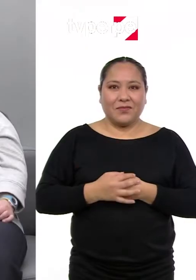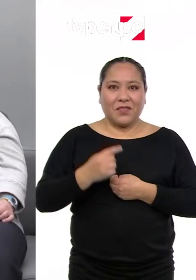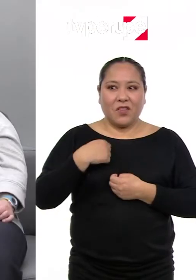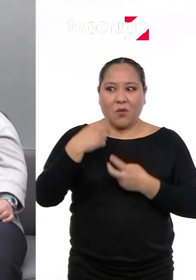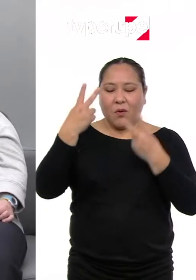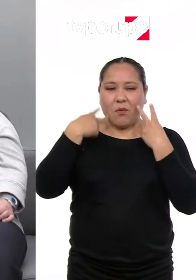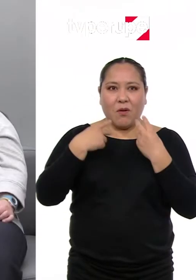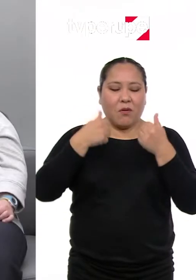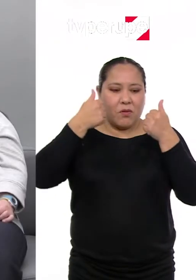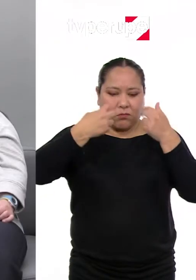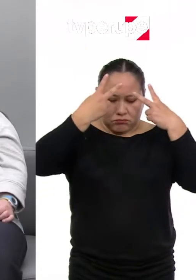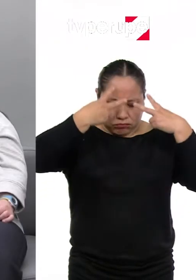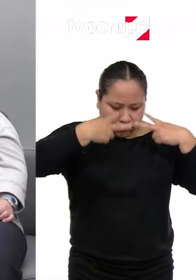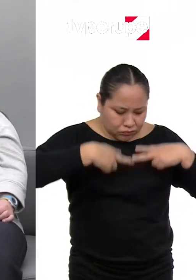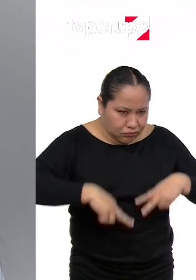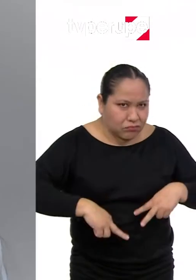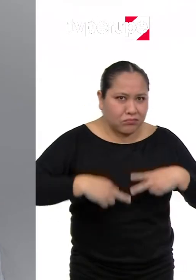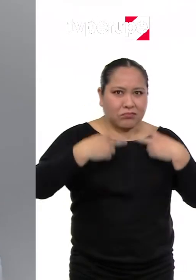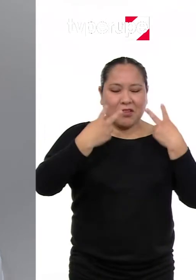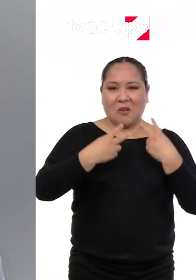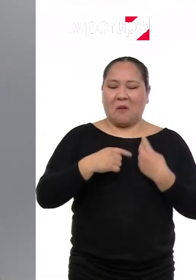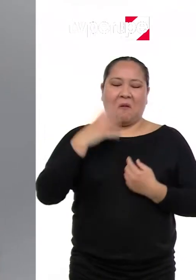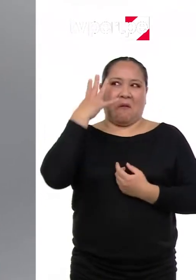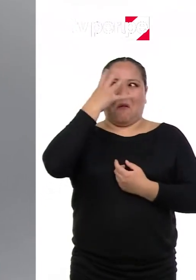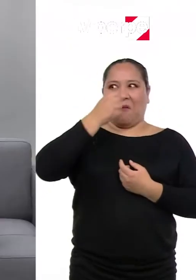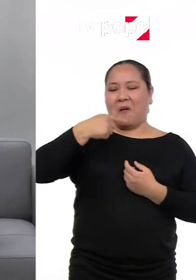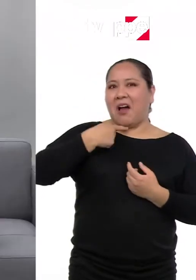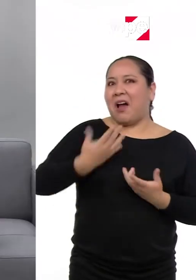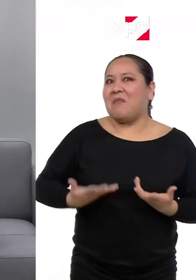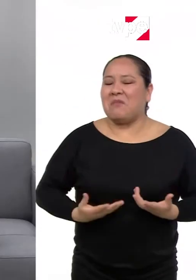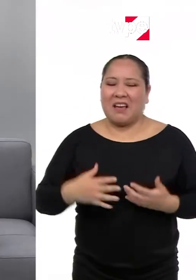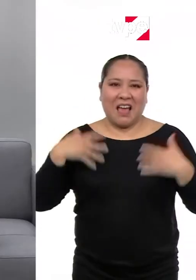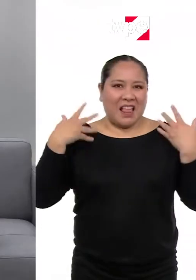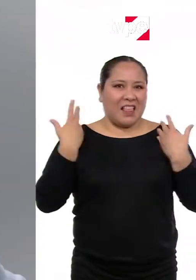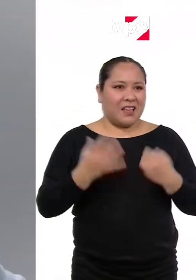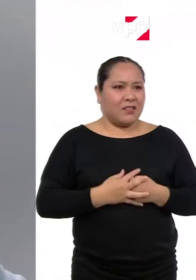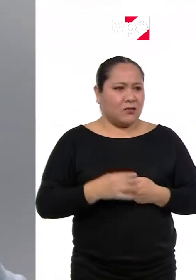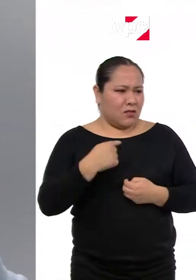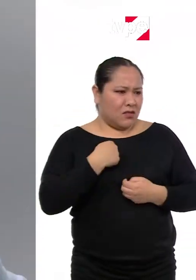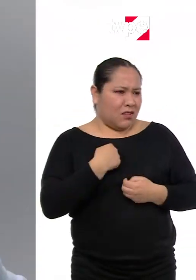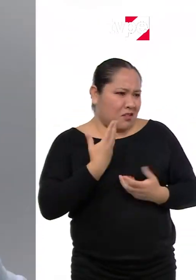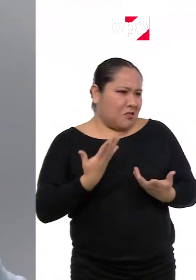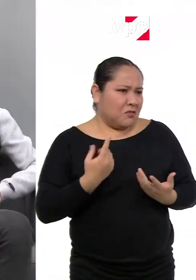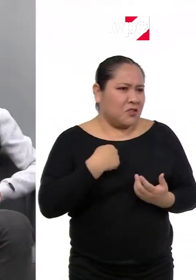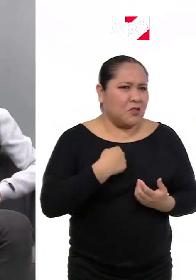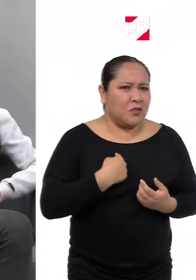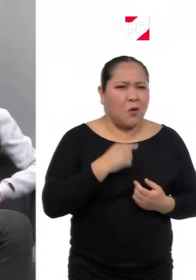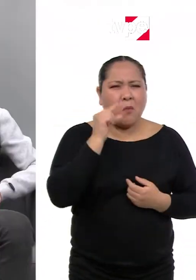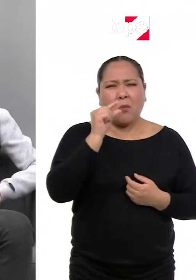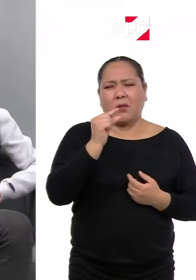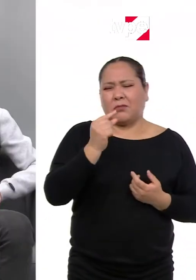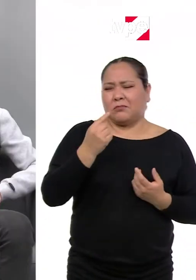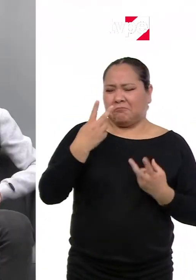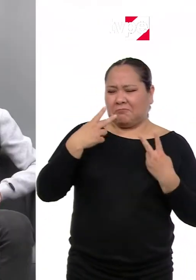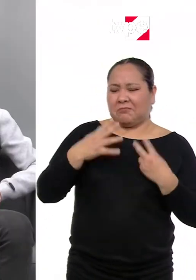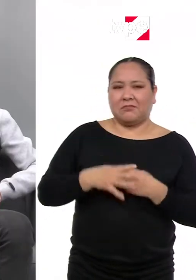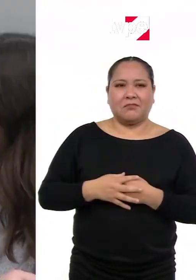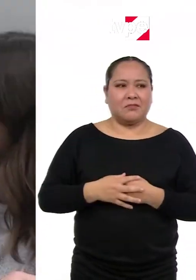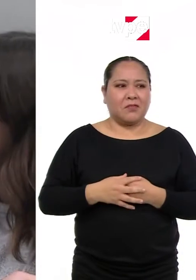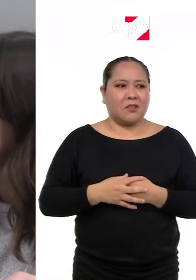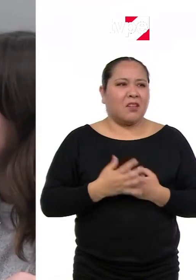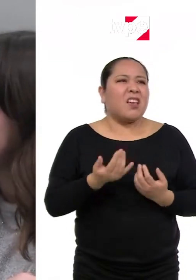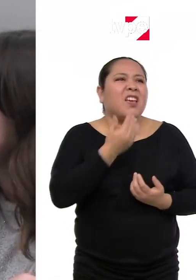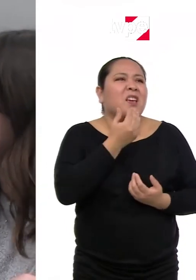Yo me veo genial, de arriba a abajo. Feliz de la vida, guapa y más espática y alegre. El que más diga soy yo y a veces un poquito mi hermano.